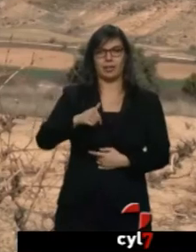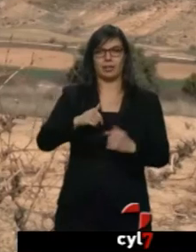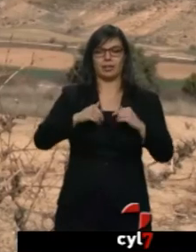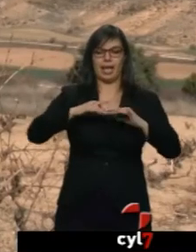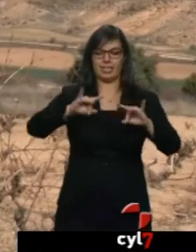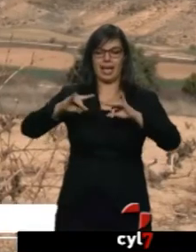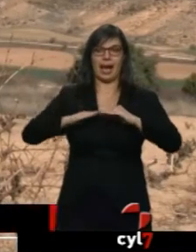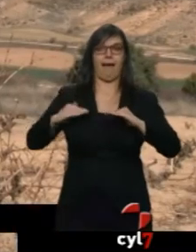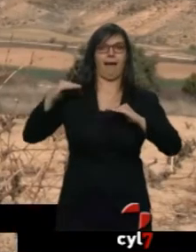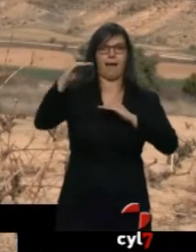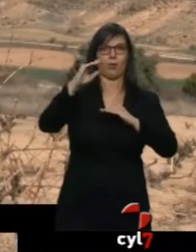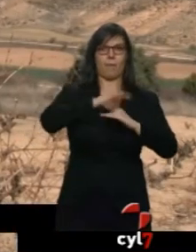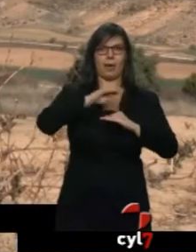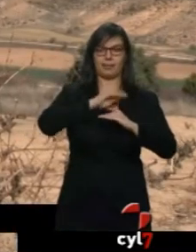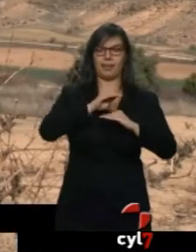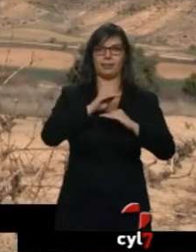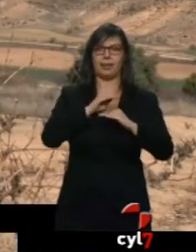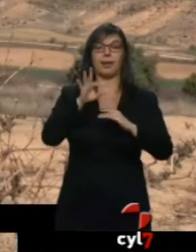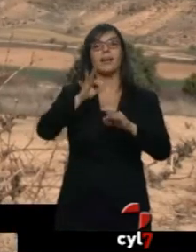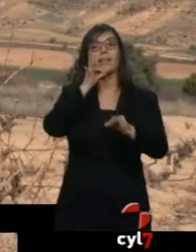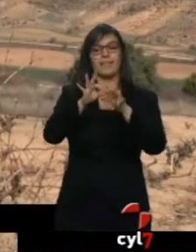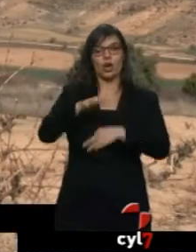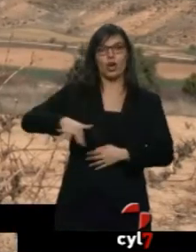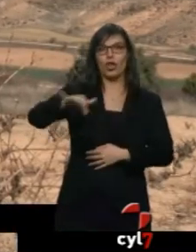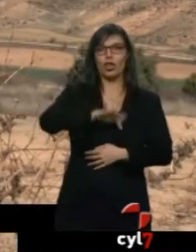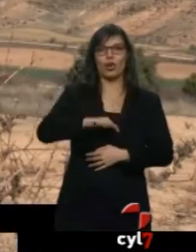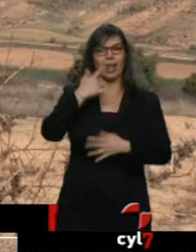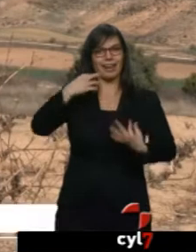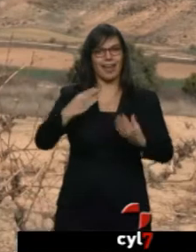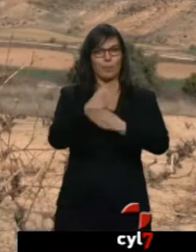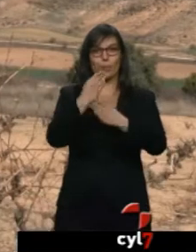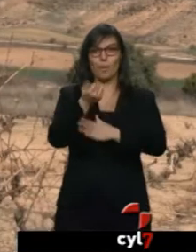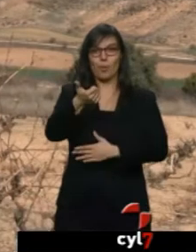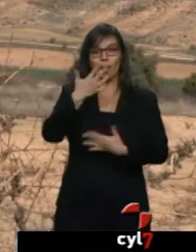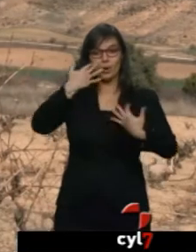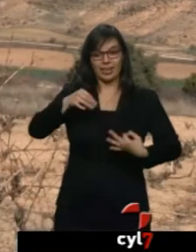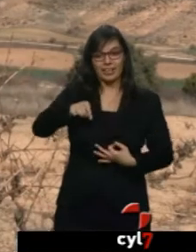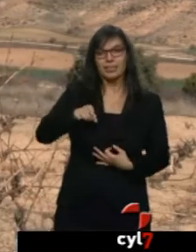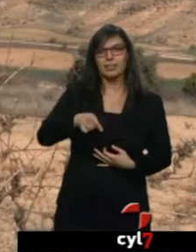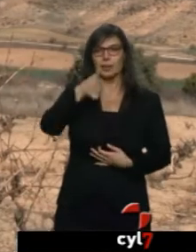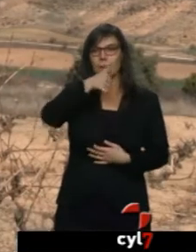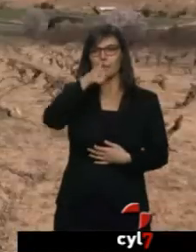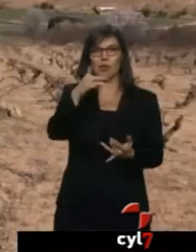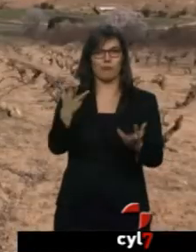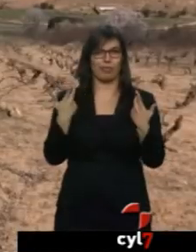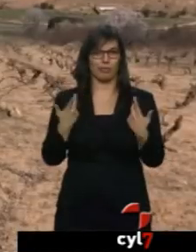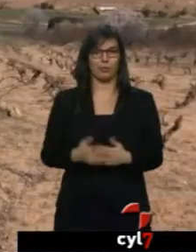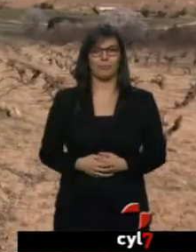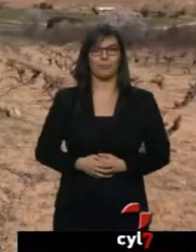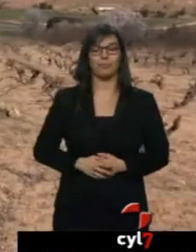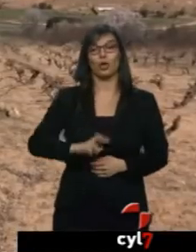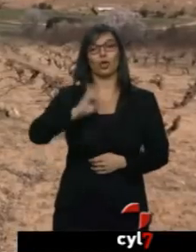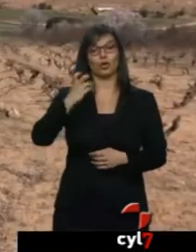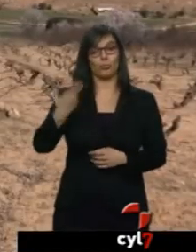cultivo, esto hace que sea un viñedo, una zona muy poco productiva, pero que dé vino sobre todo con mucha, mucha frescura. Otro pilar fundamental es